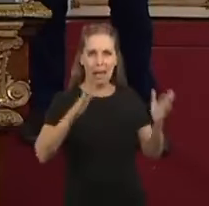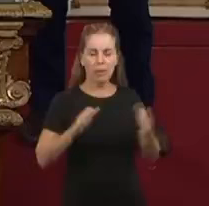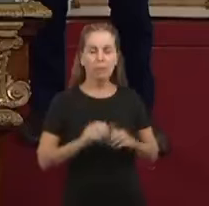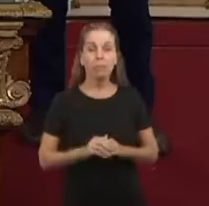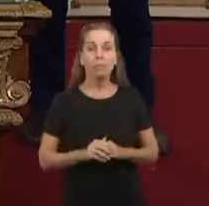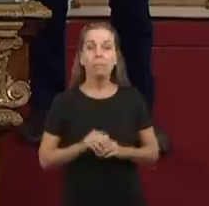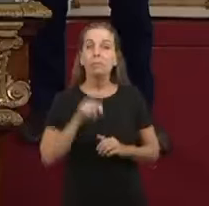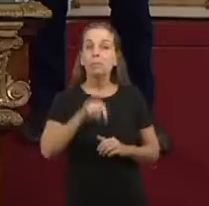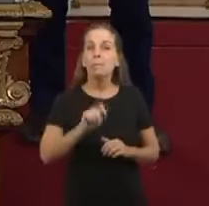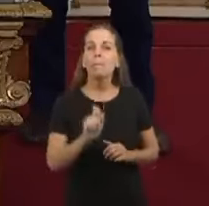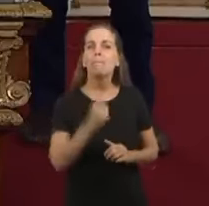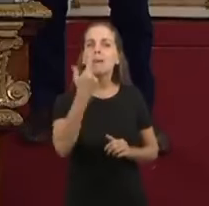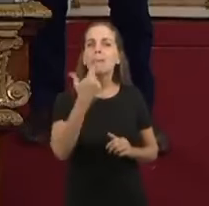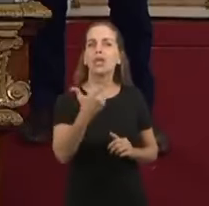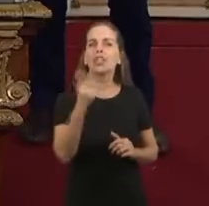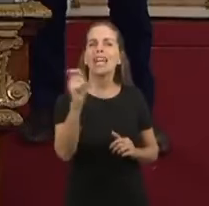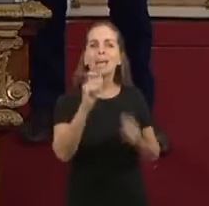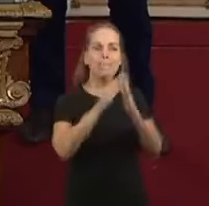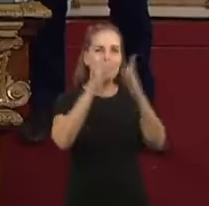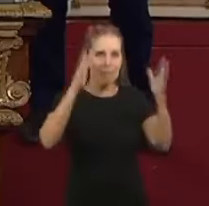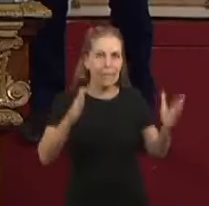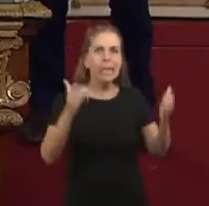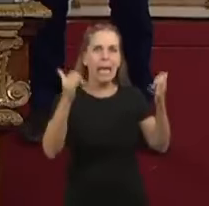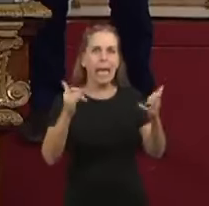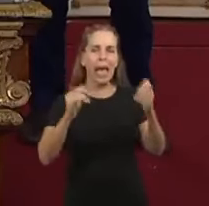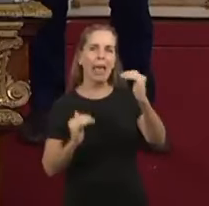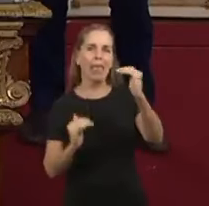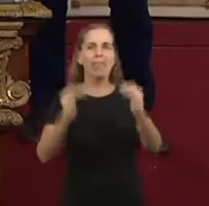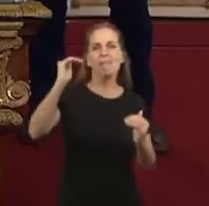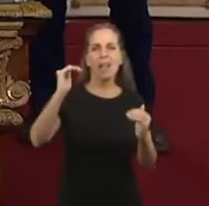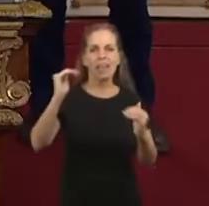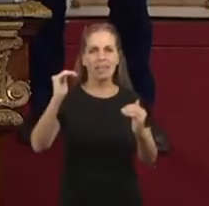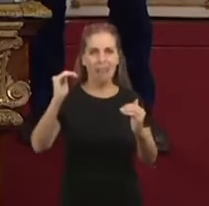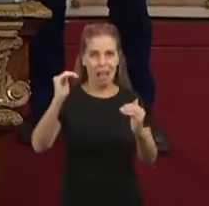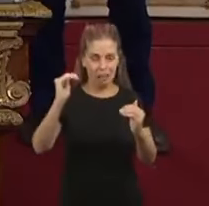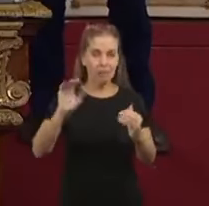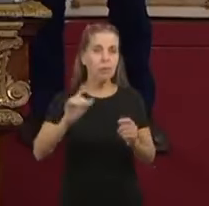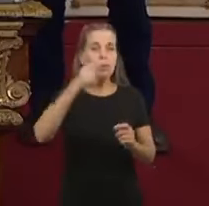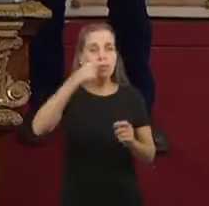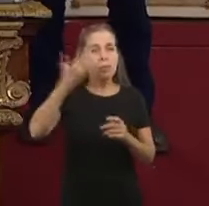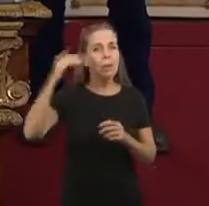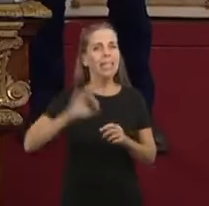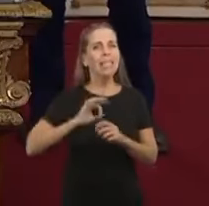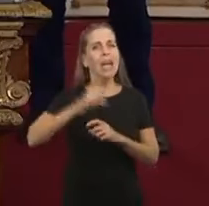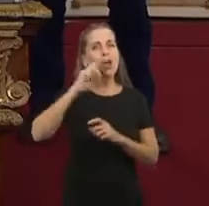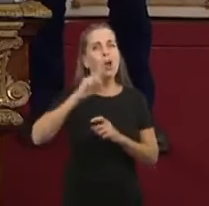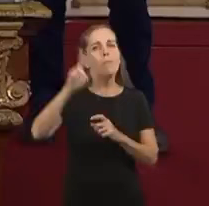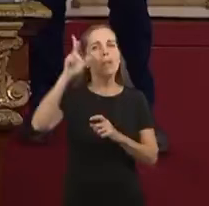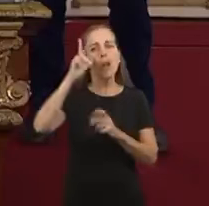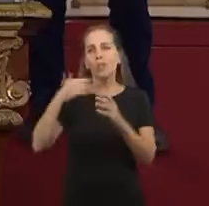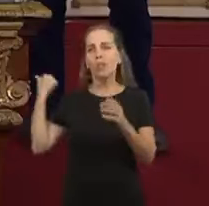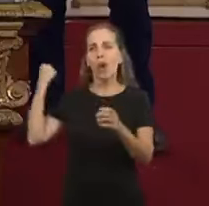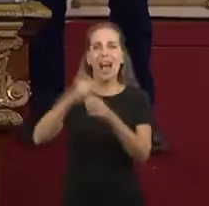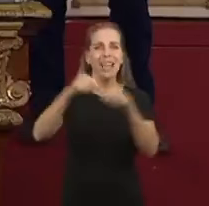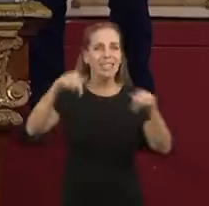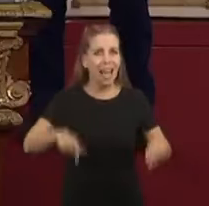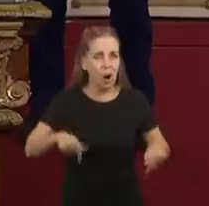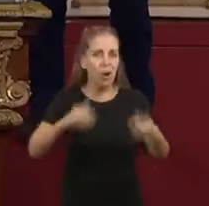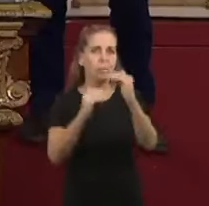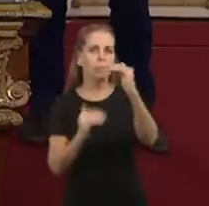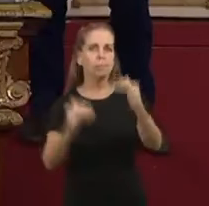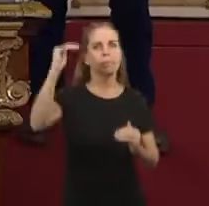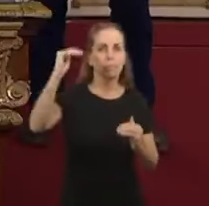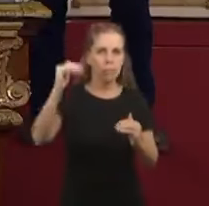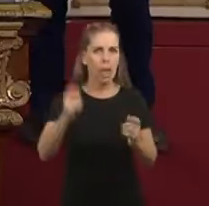Este es el primer trimestre con superávit financiero desde el año 2008, un hito que debe enorgullecernos a todos como país,